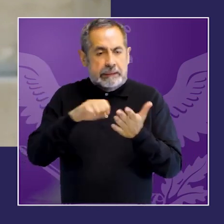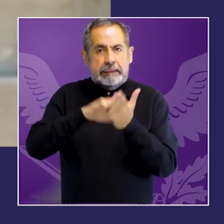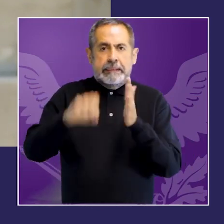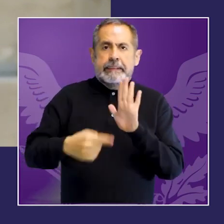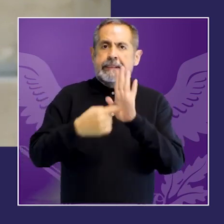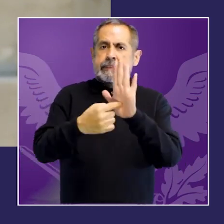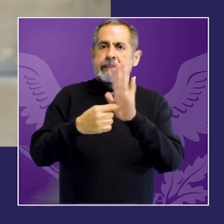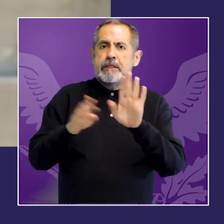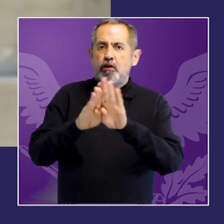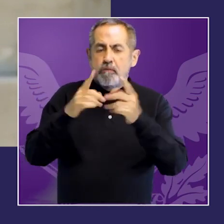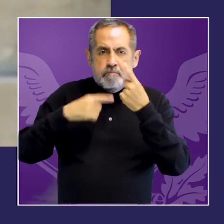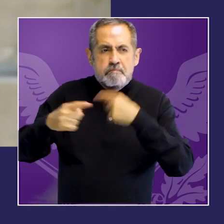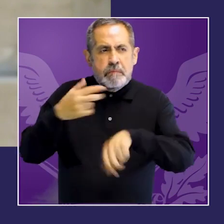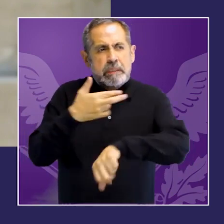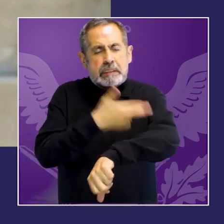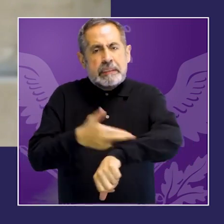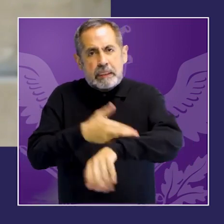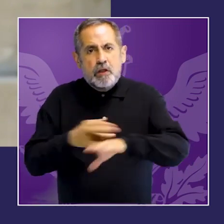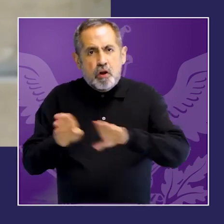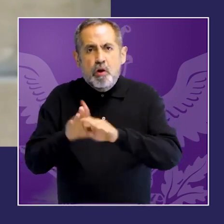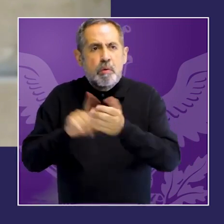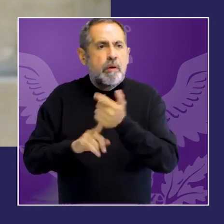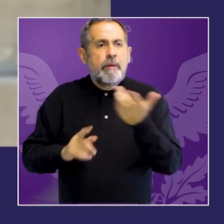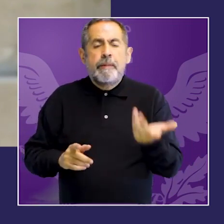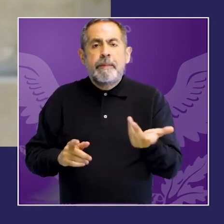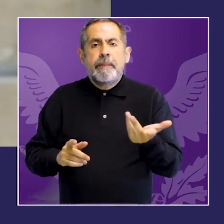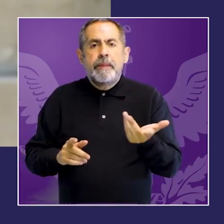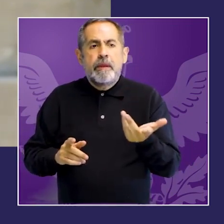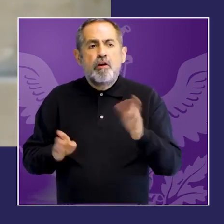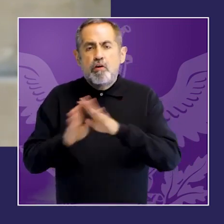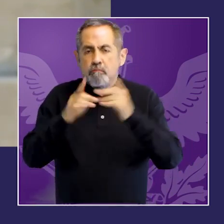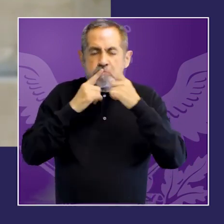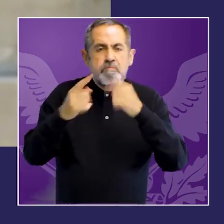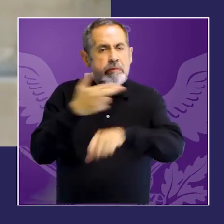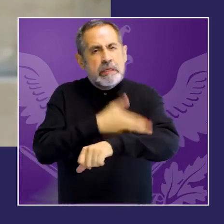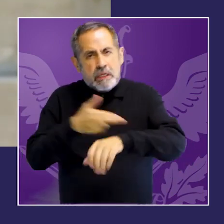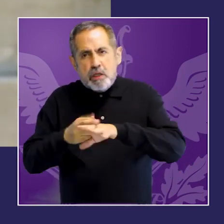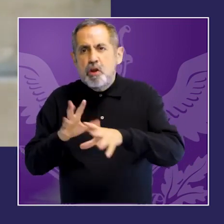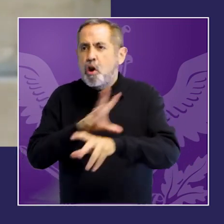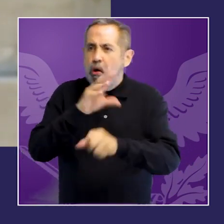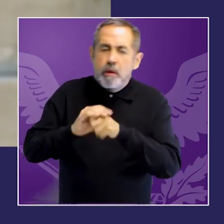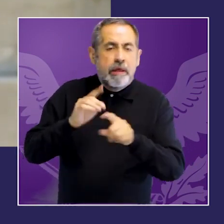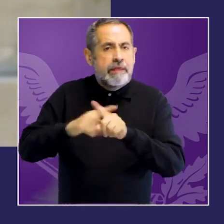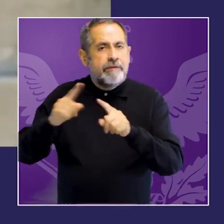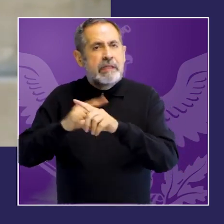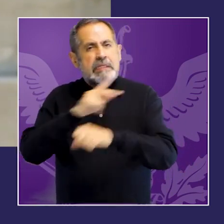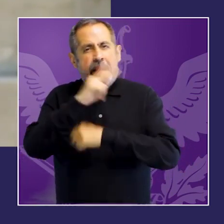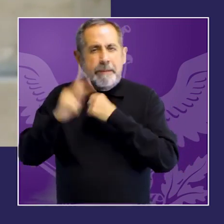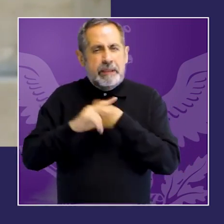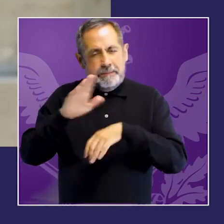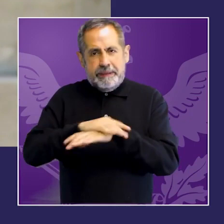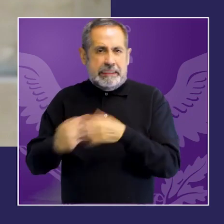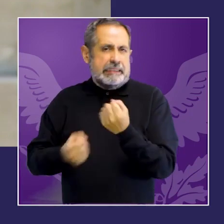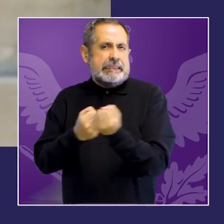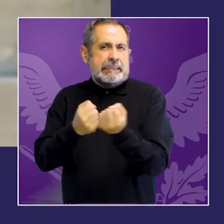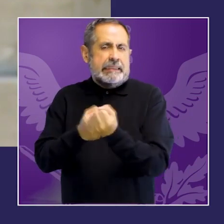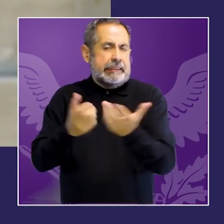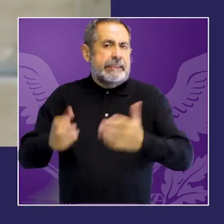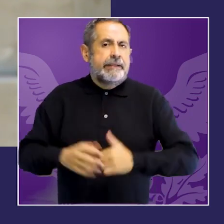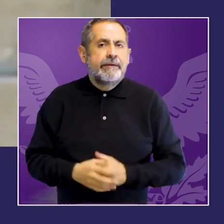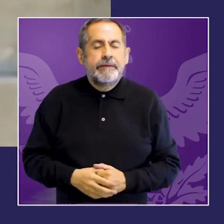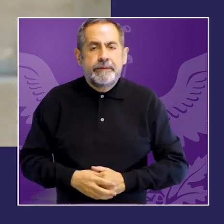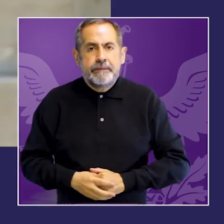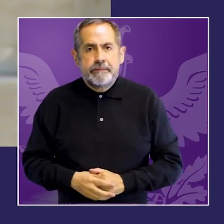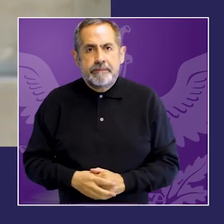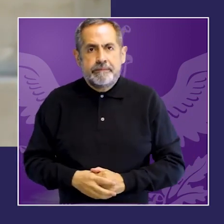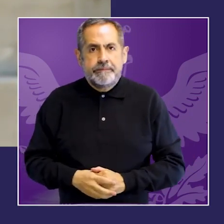la obligación de jugar con perspectiva de género es un ejercicio es parte de la concepción del derecho como